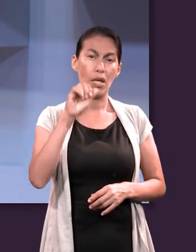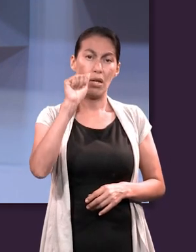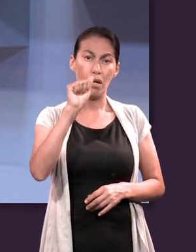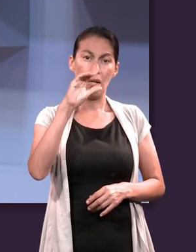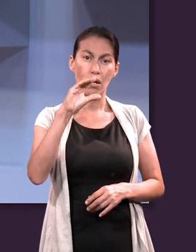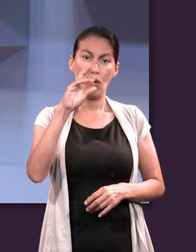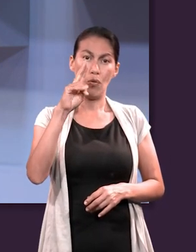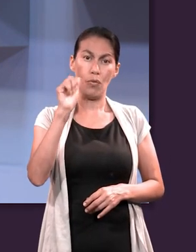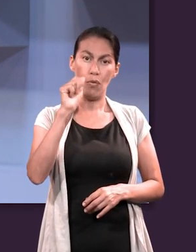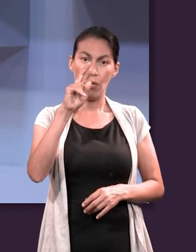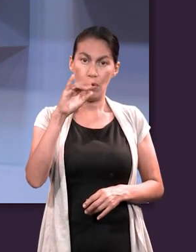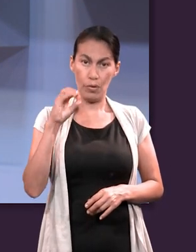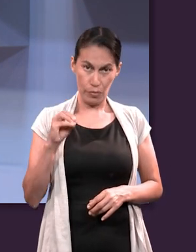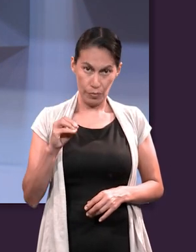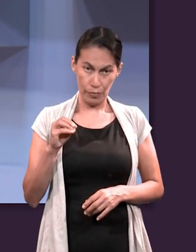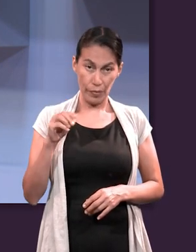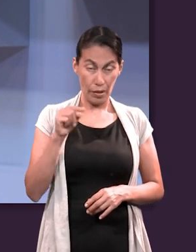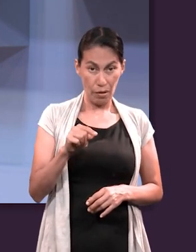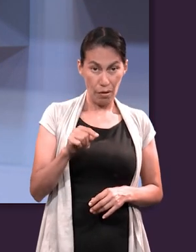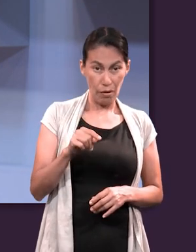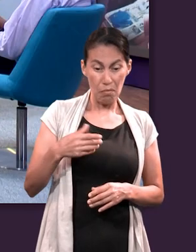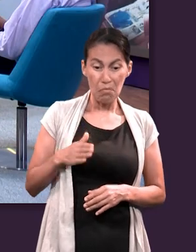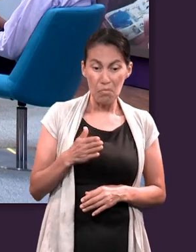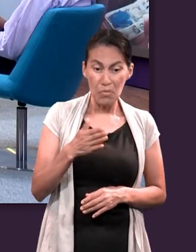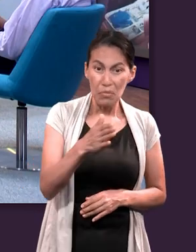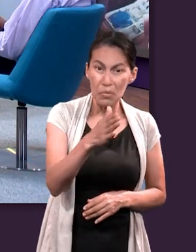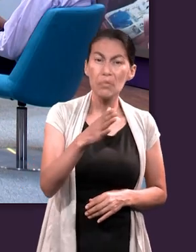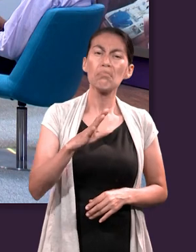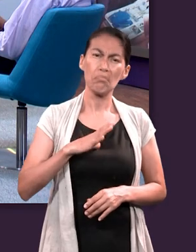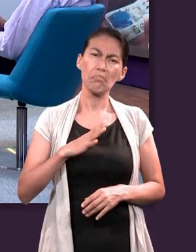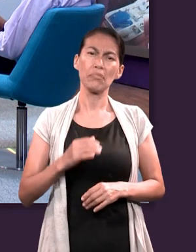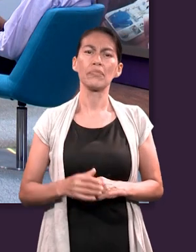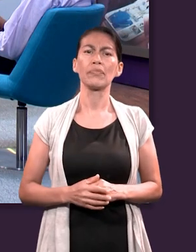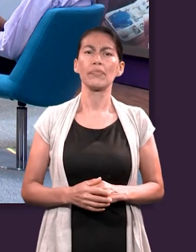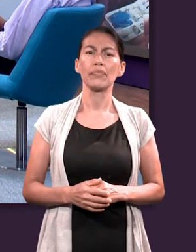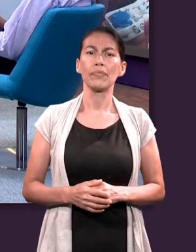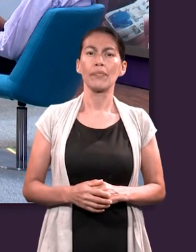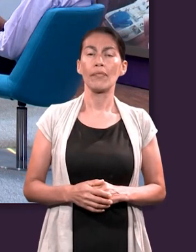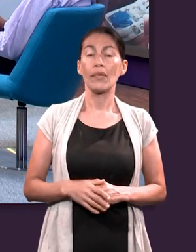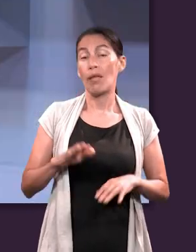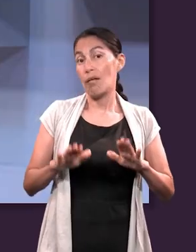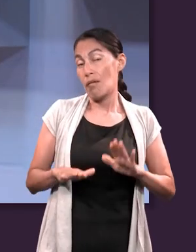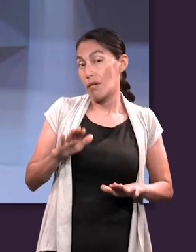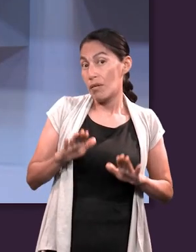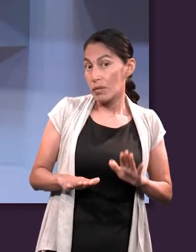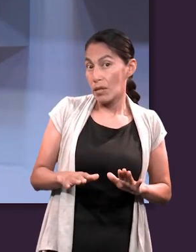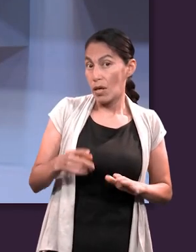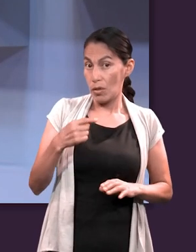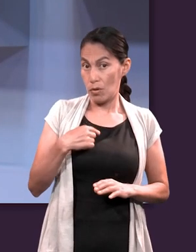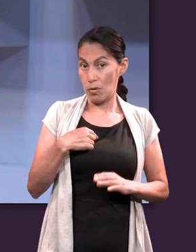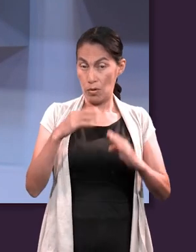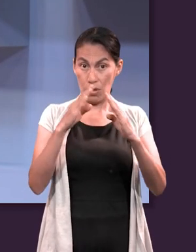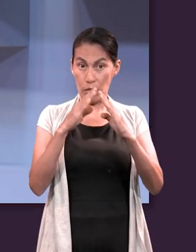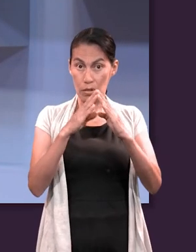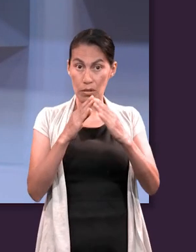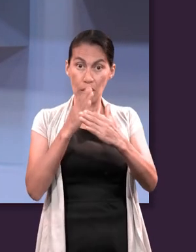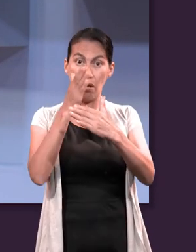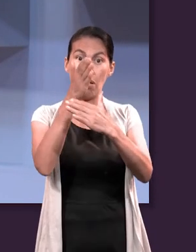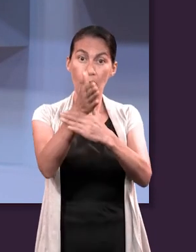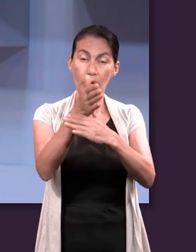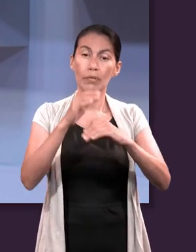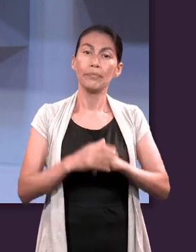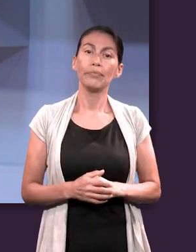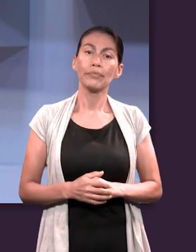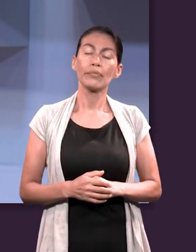y tenía muchos pececitos. A veces me pasaban cuando llegaba a la casa que